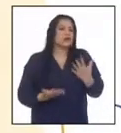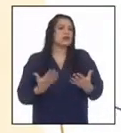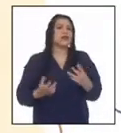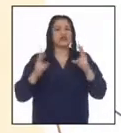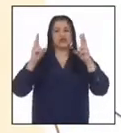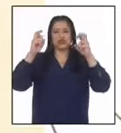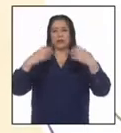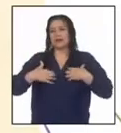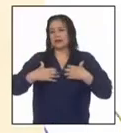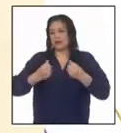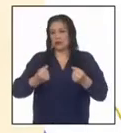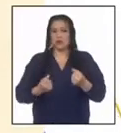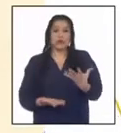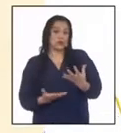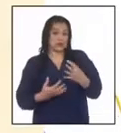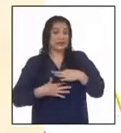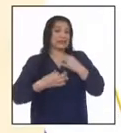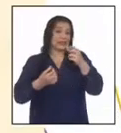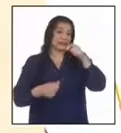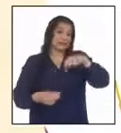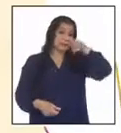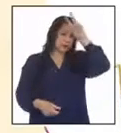asuntos de sanidad que interesan al Perú.